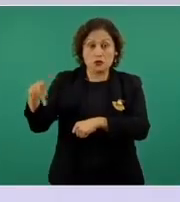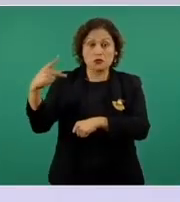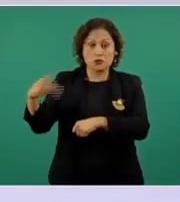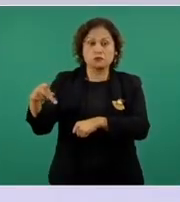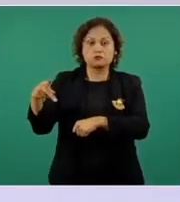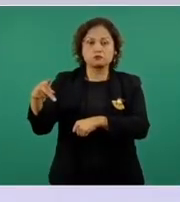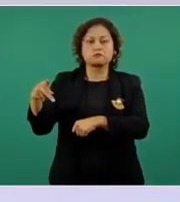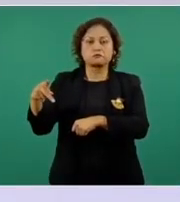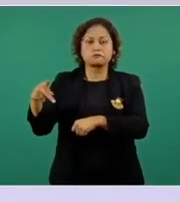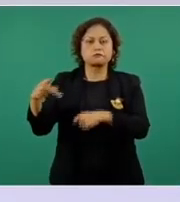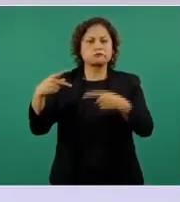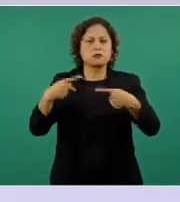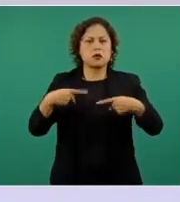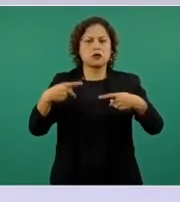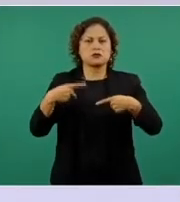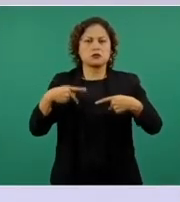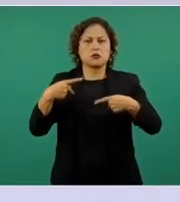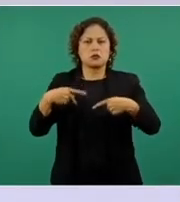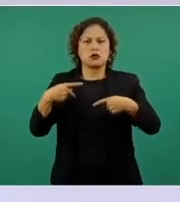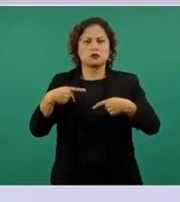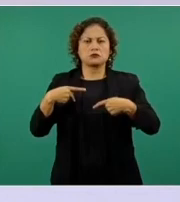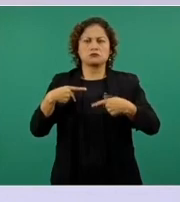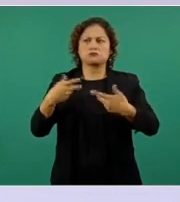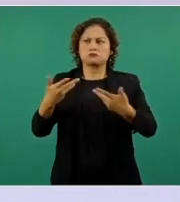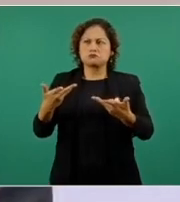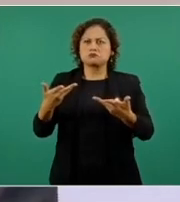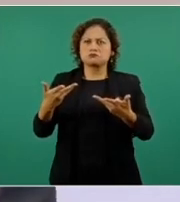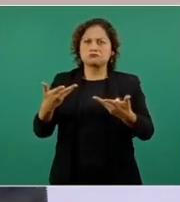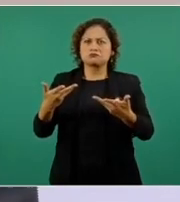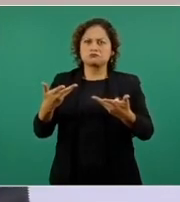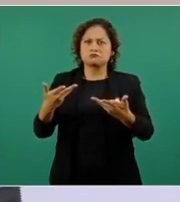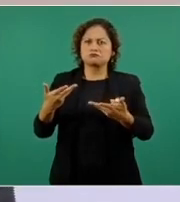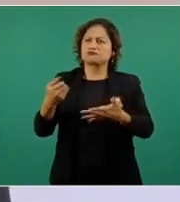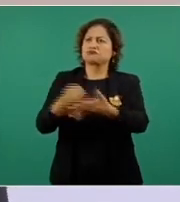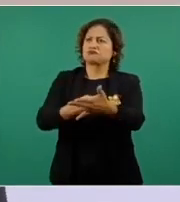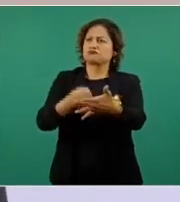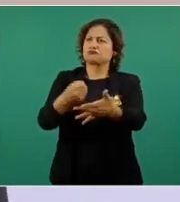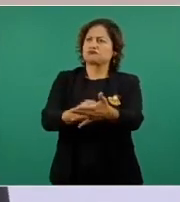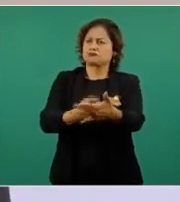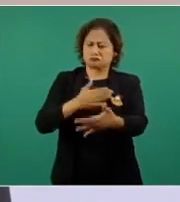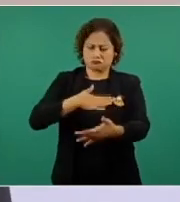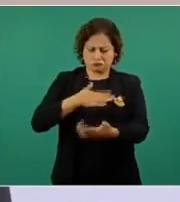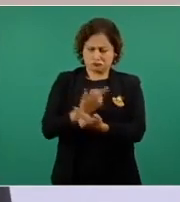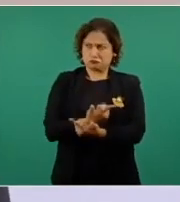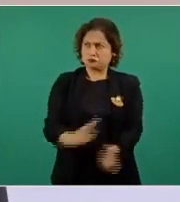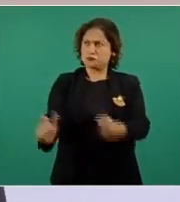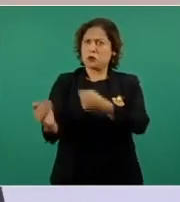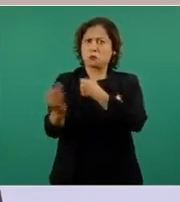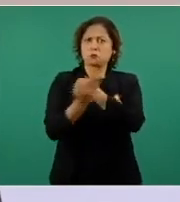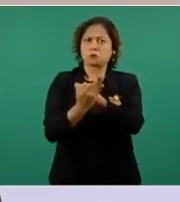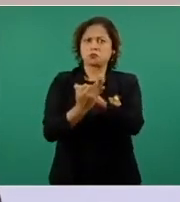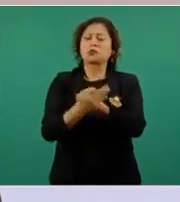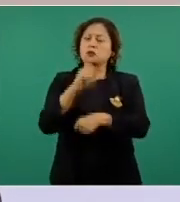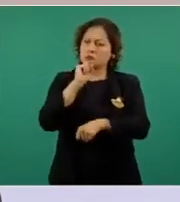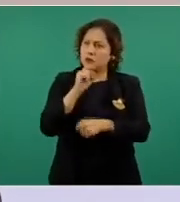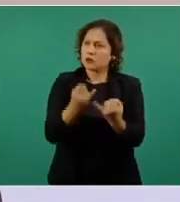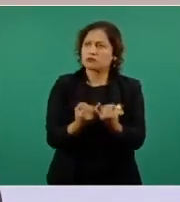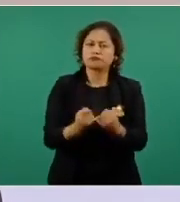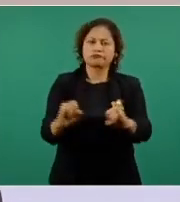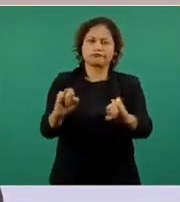defender con dignidad su derecho a vivir libres e independientes